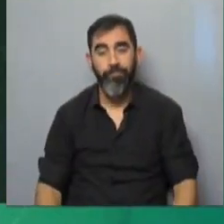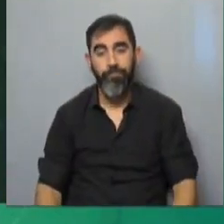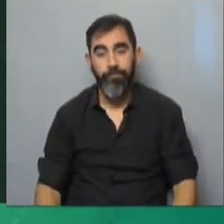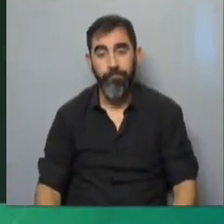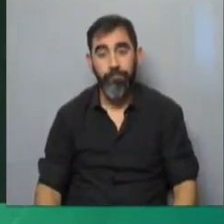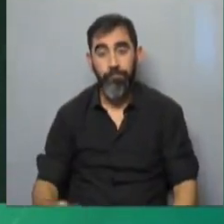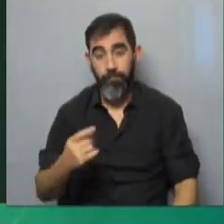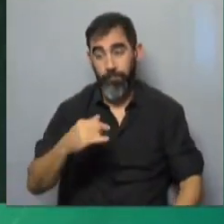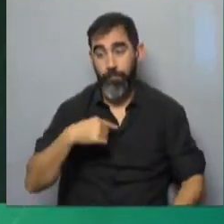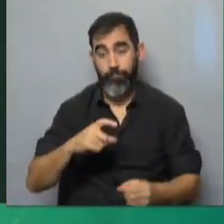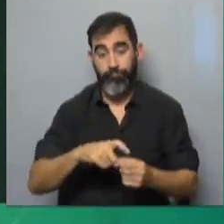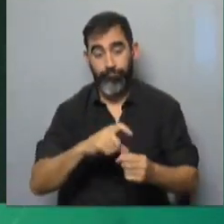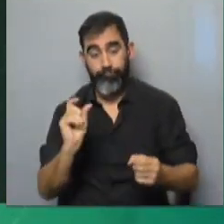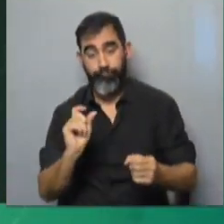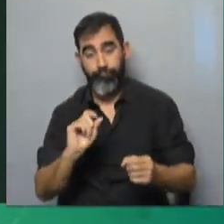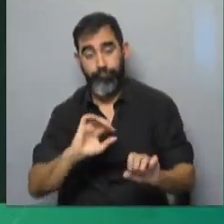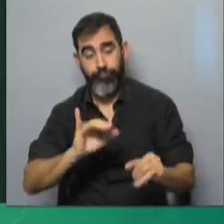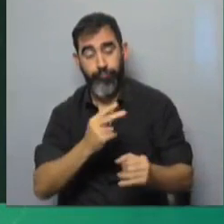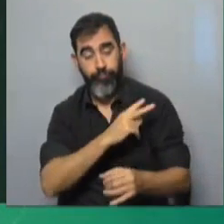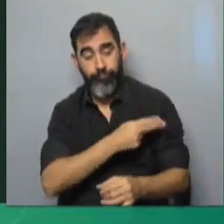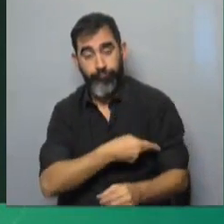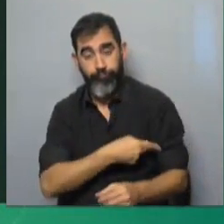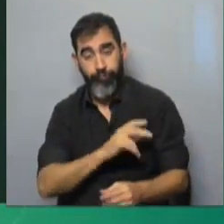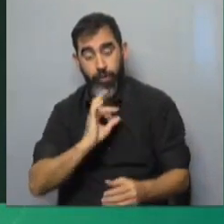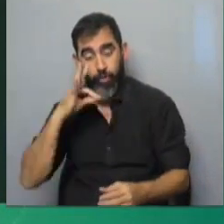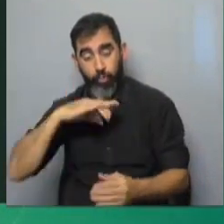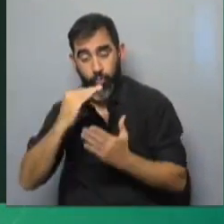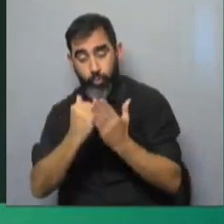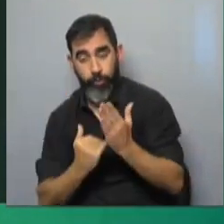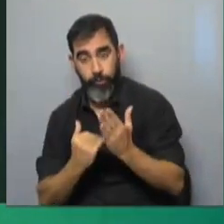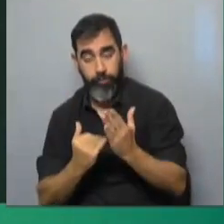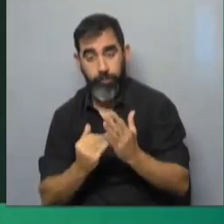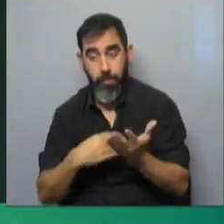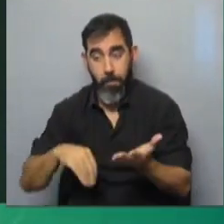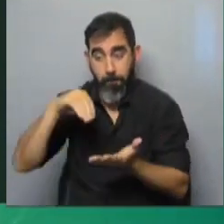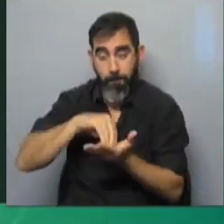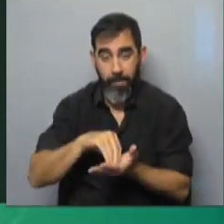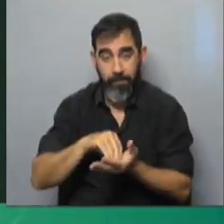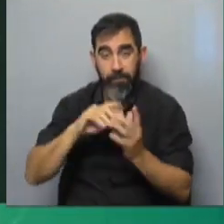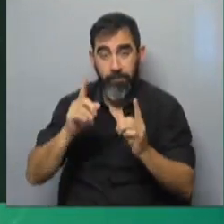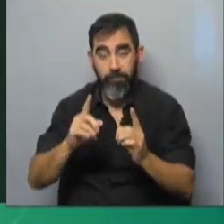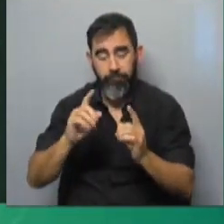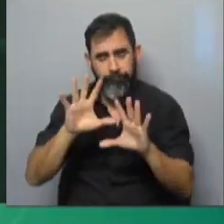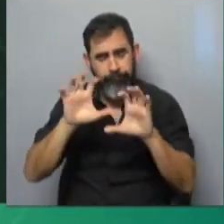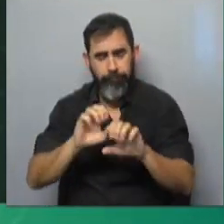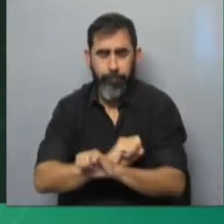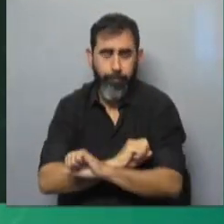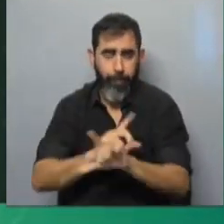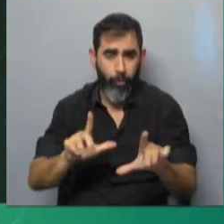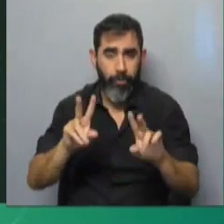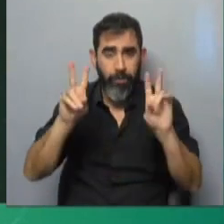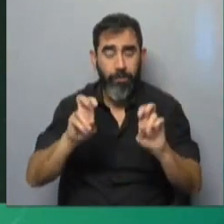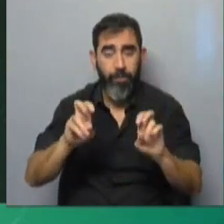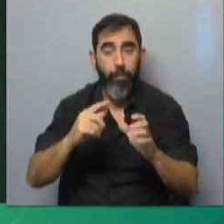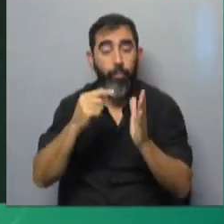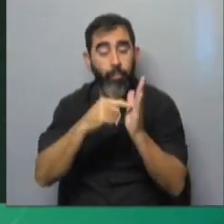pero si ya te estoy separando del cargo, si ya te estoy recortando salario, y encima eso ya tiene un detrimento en lo que es el